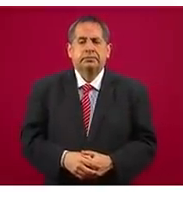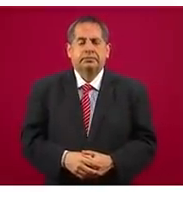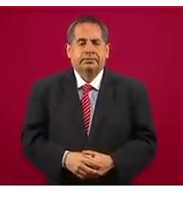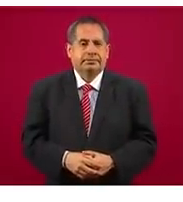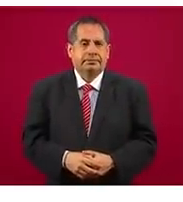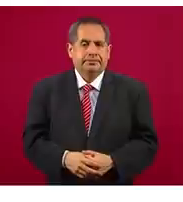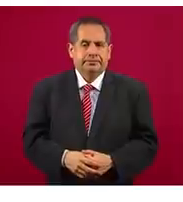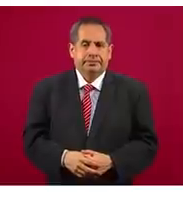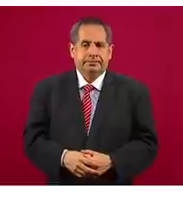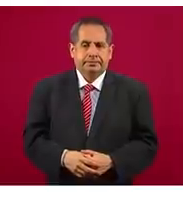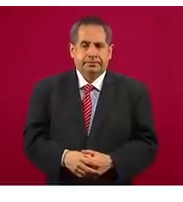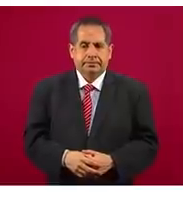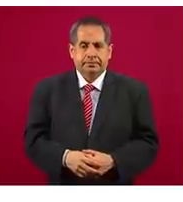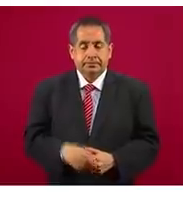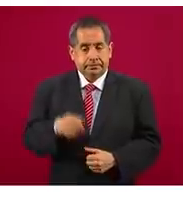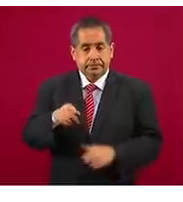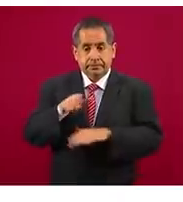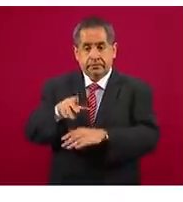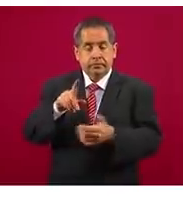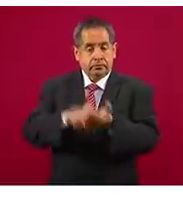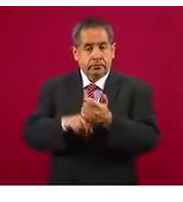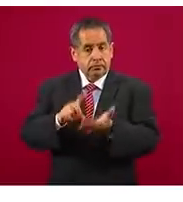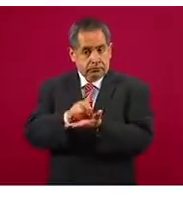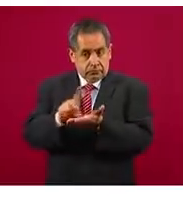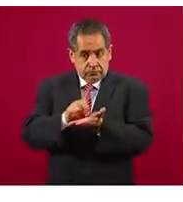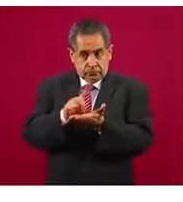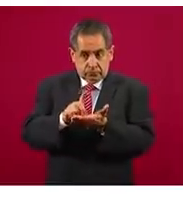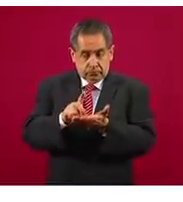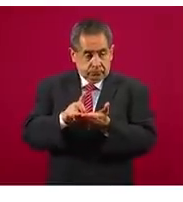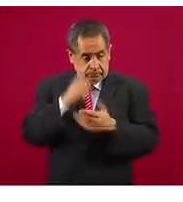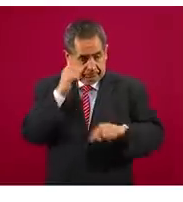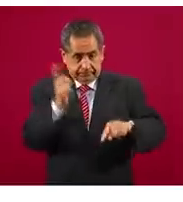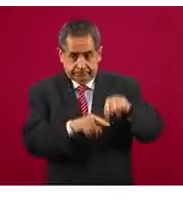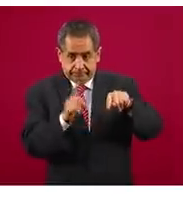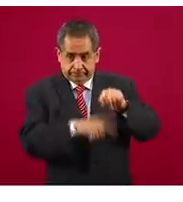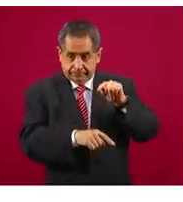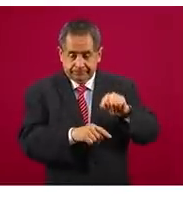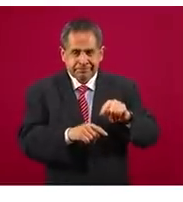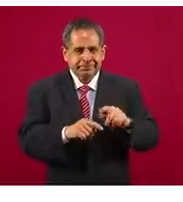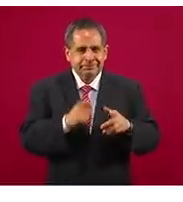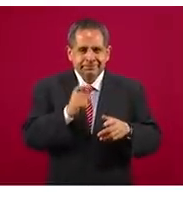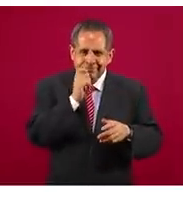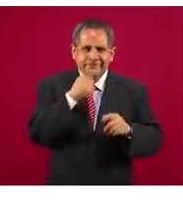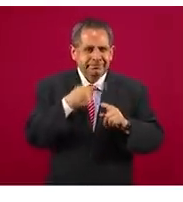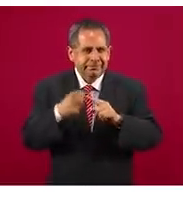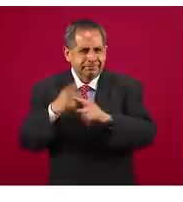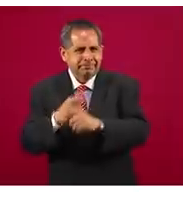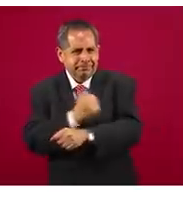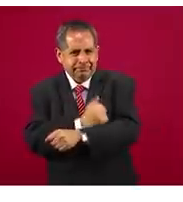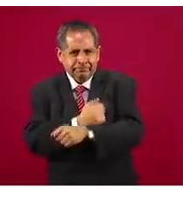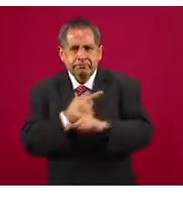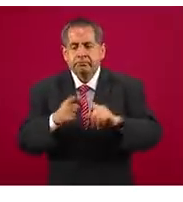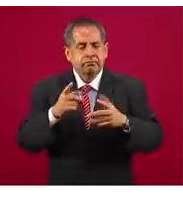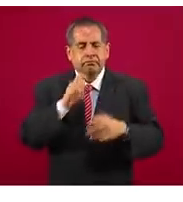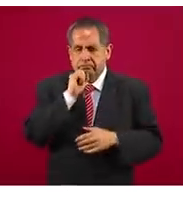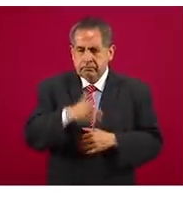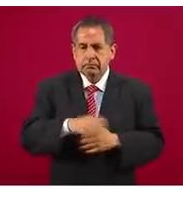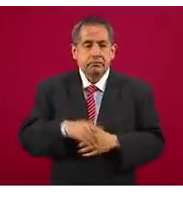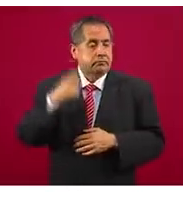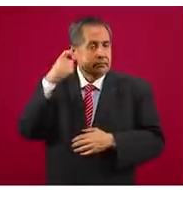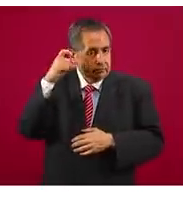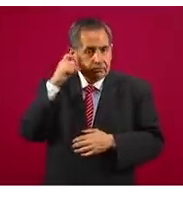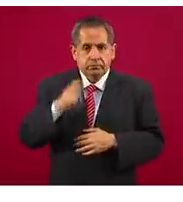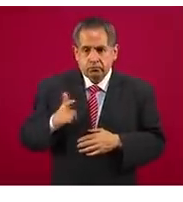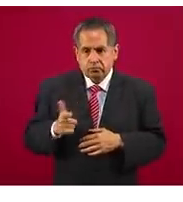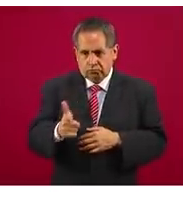La Dirección General de Antidrogas también ha participado en algunos estados, destaco el Querétaro y